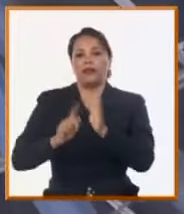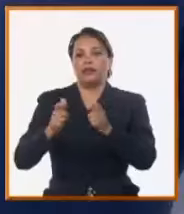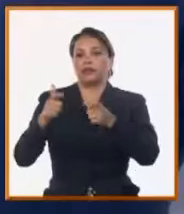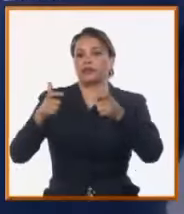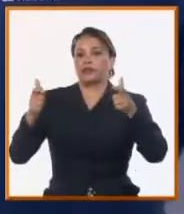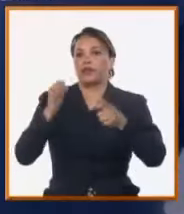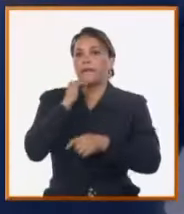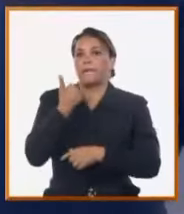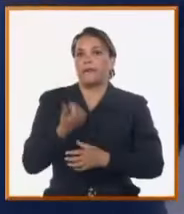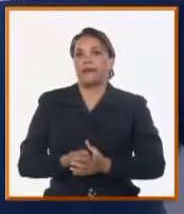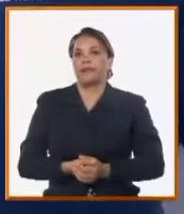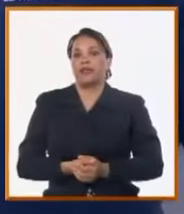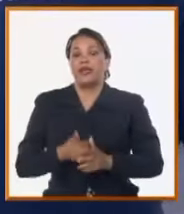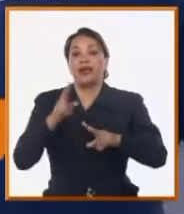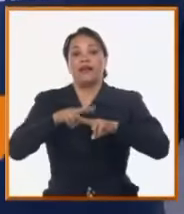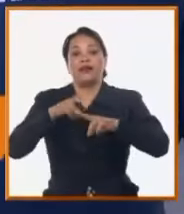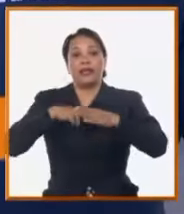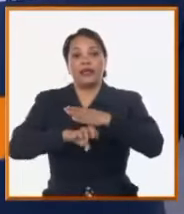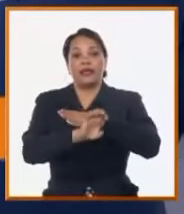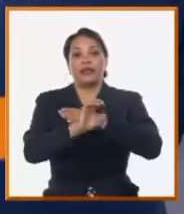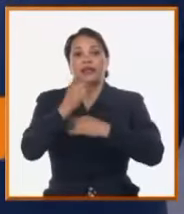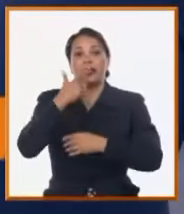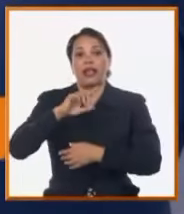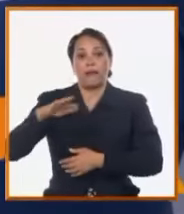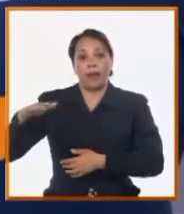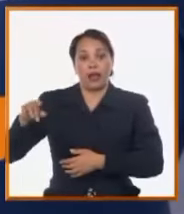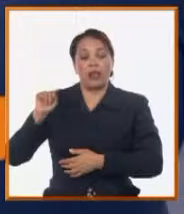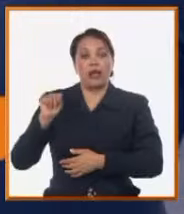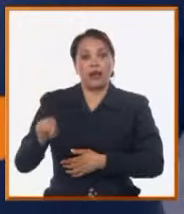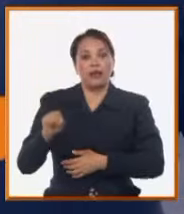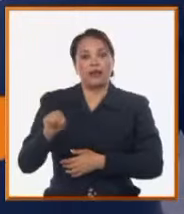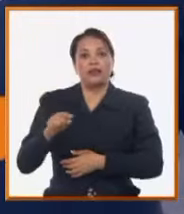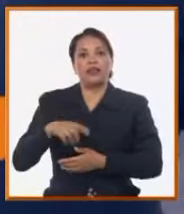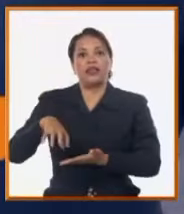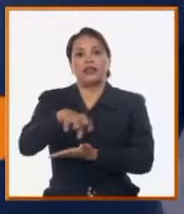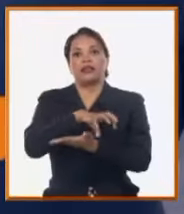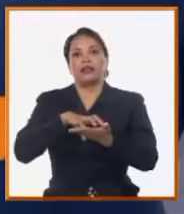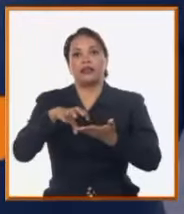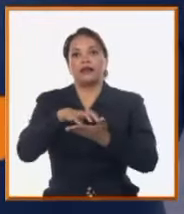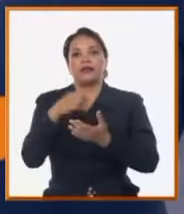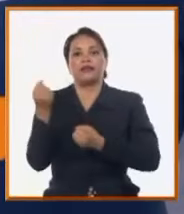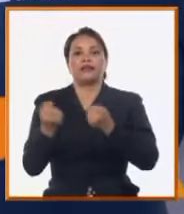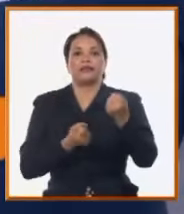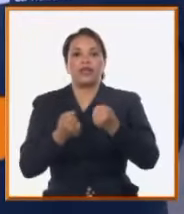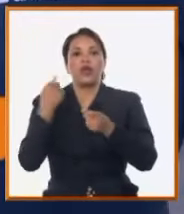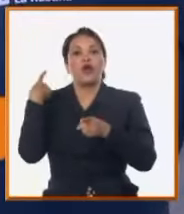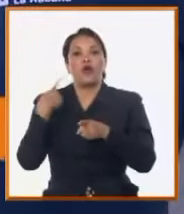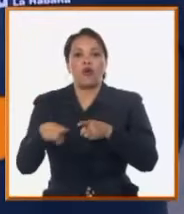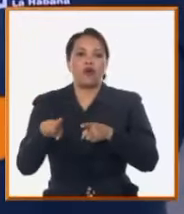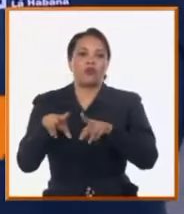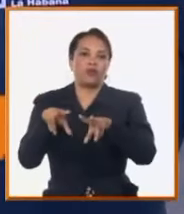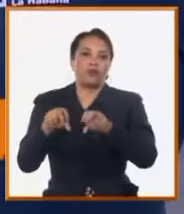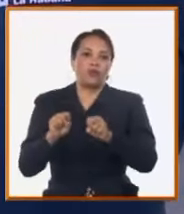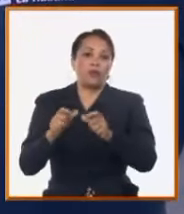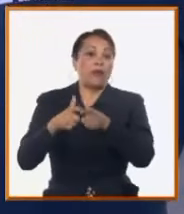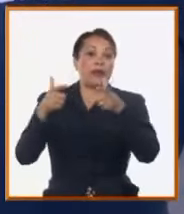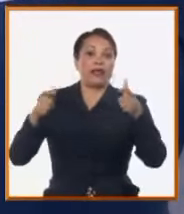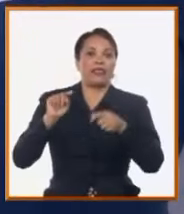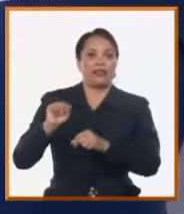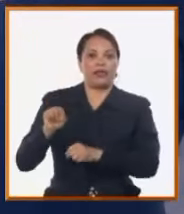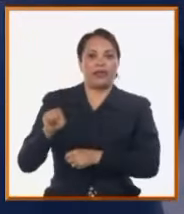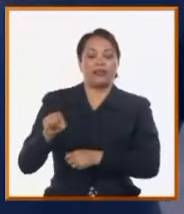montando en La Habana del Este, en Alamar, zona 8 de Alamar, la base de acueducto del Este, otra base todavía mayor que esta,